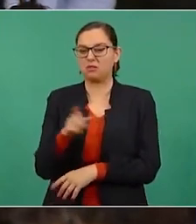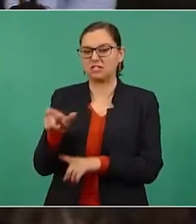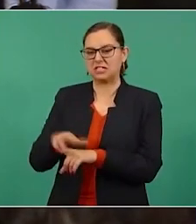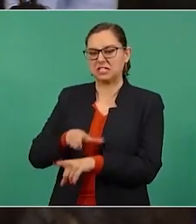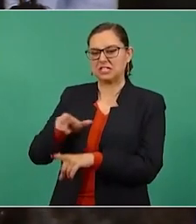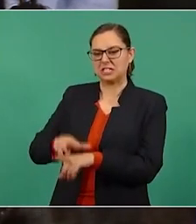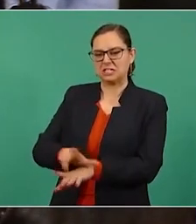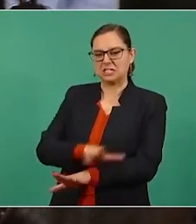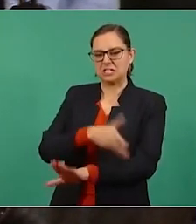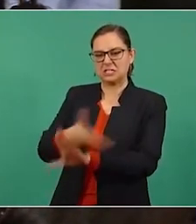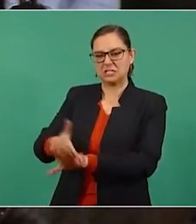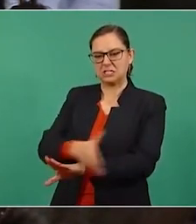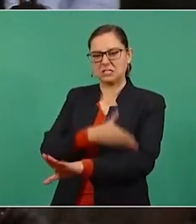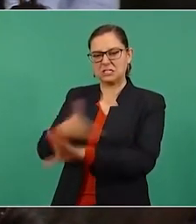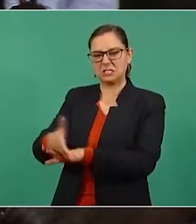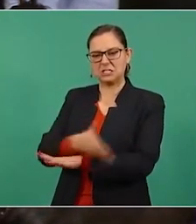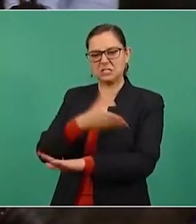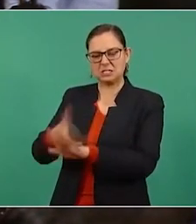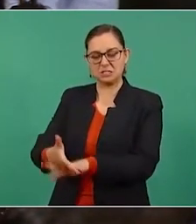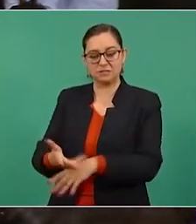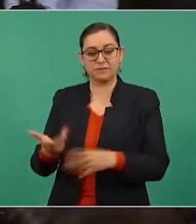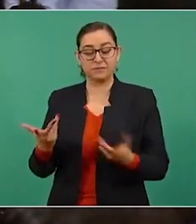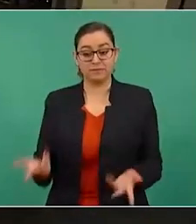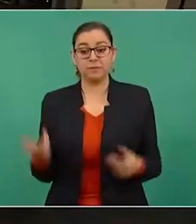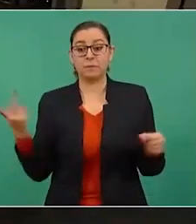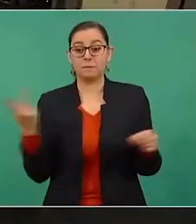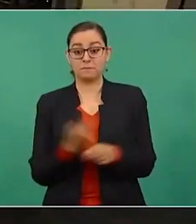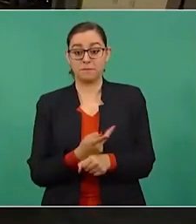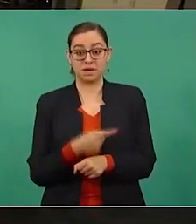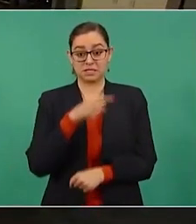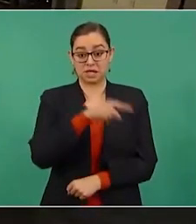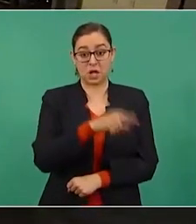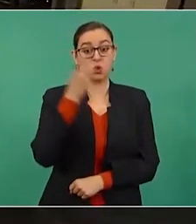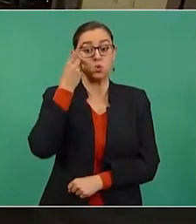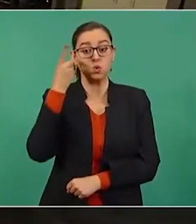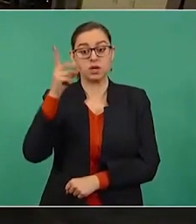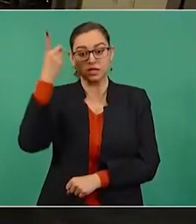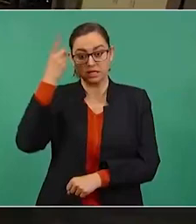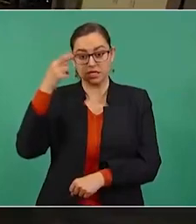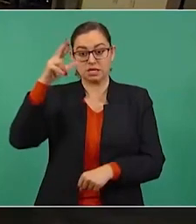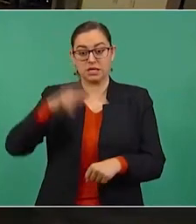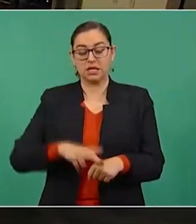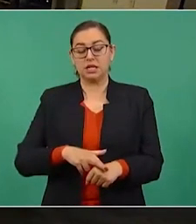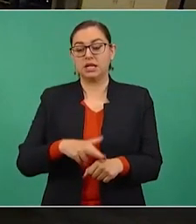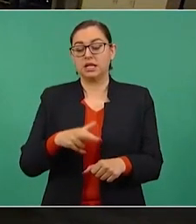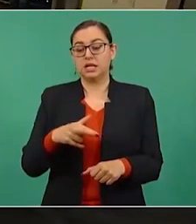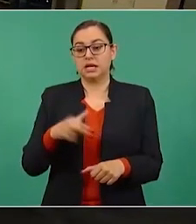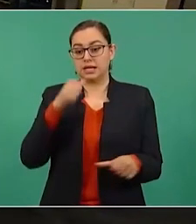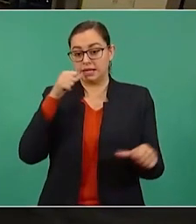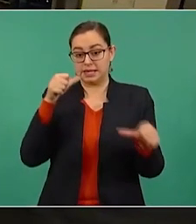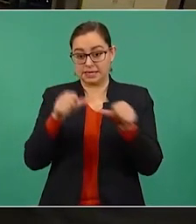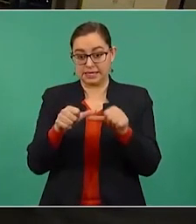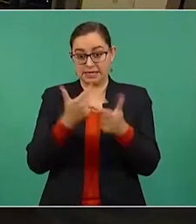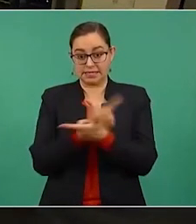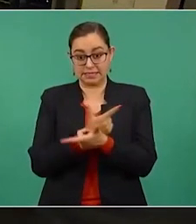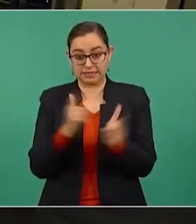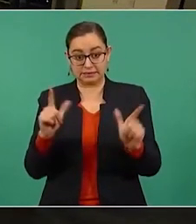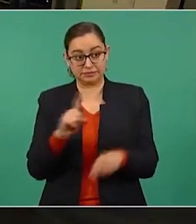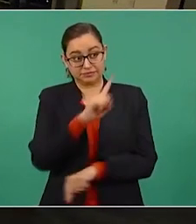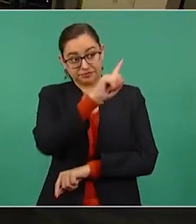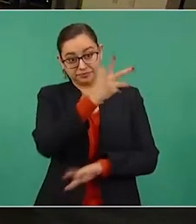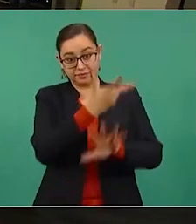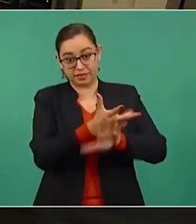población mexicana. Que el dueño y director de Letras Libres haya pedido al gobierno estadounidense